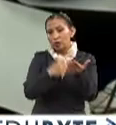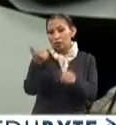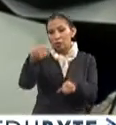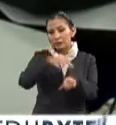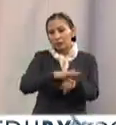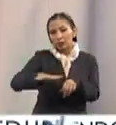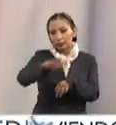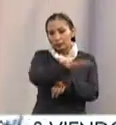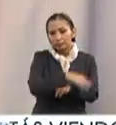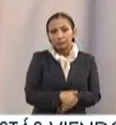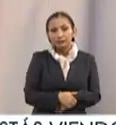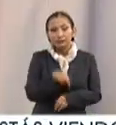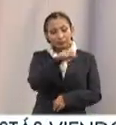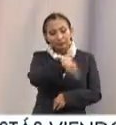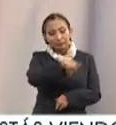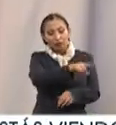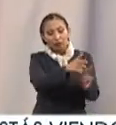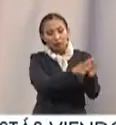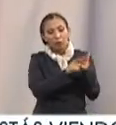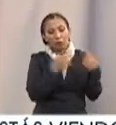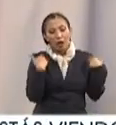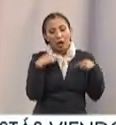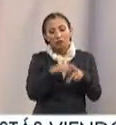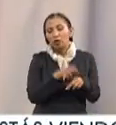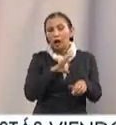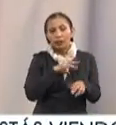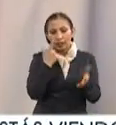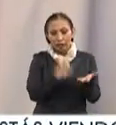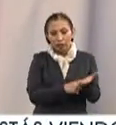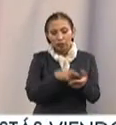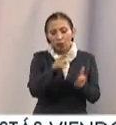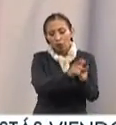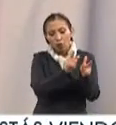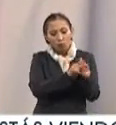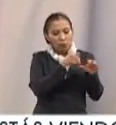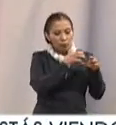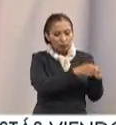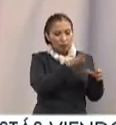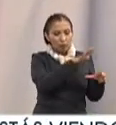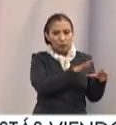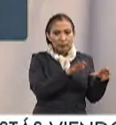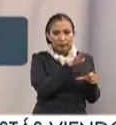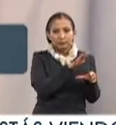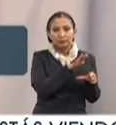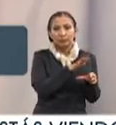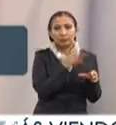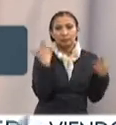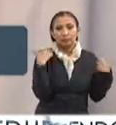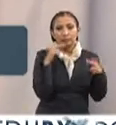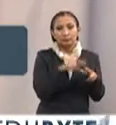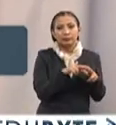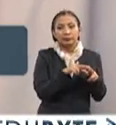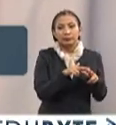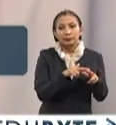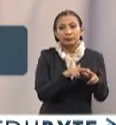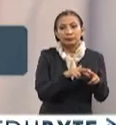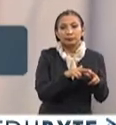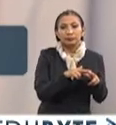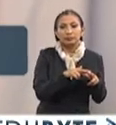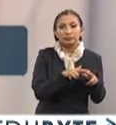administrativos. La plantilla de nuestros docentes está conformada por un grupo de maestros